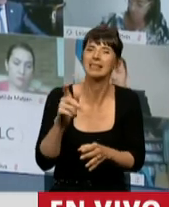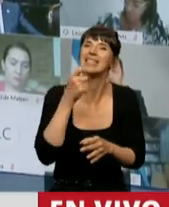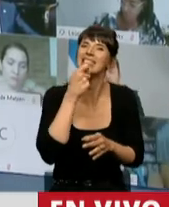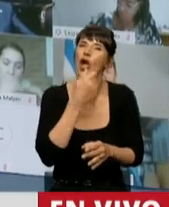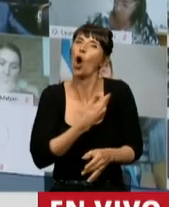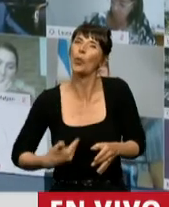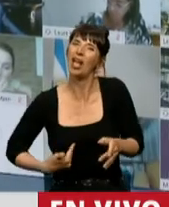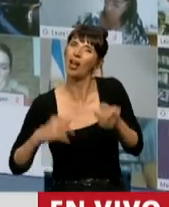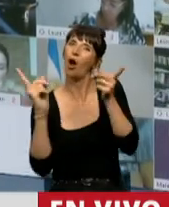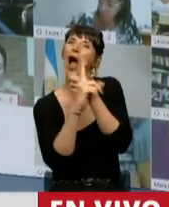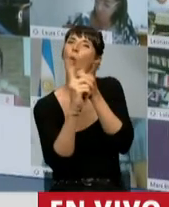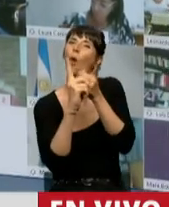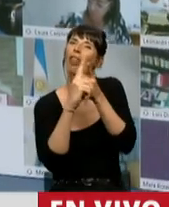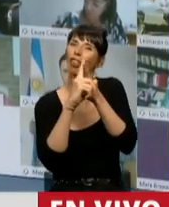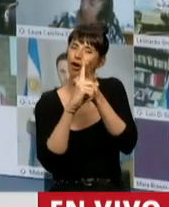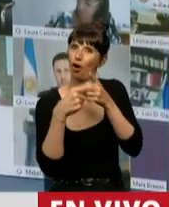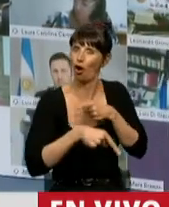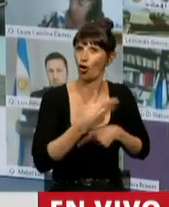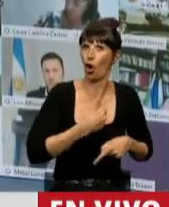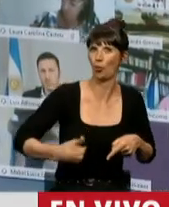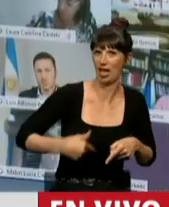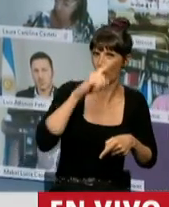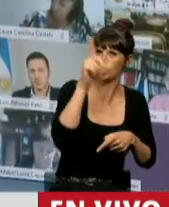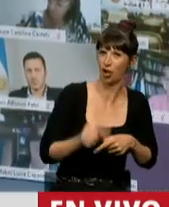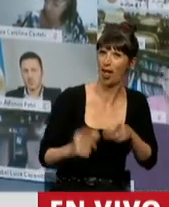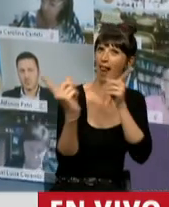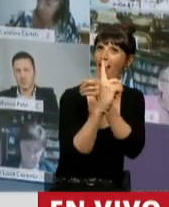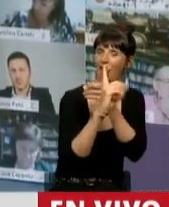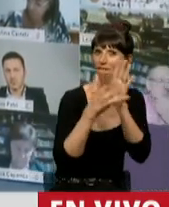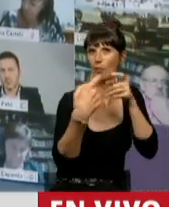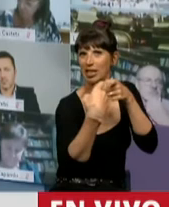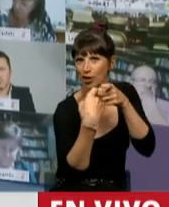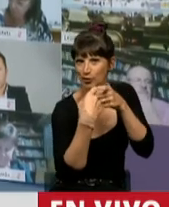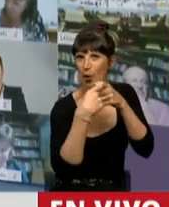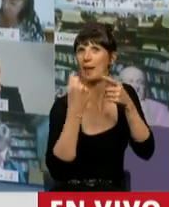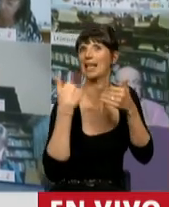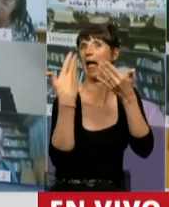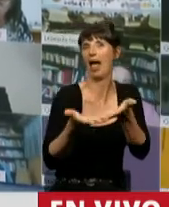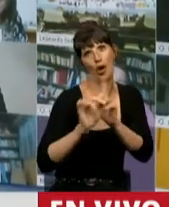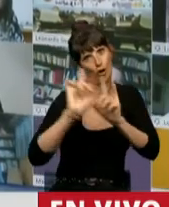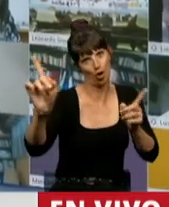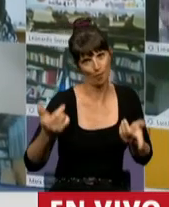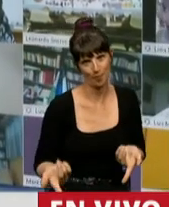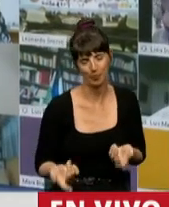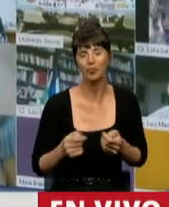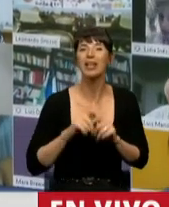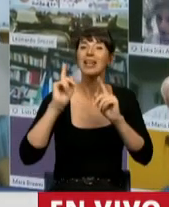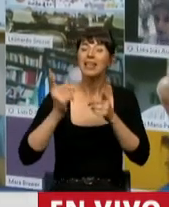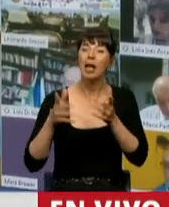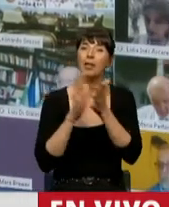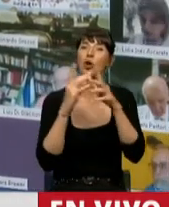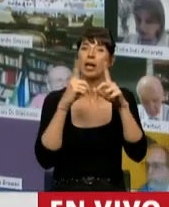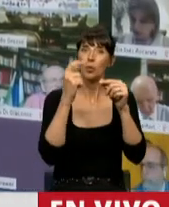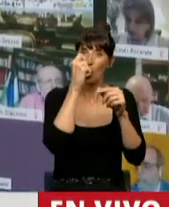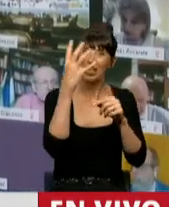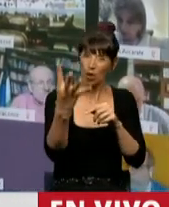son afines al gobierno central de la nación. Y quisiera referirme, por último, al artículo 24 del Fondo para